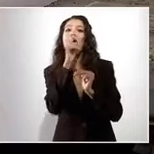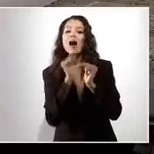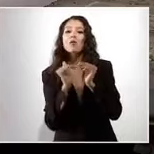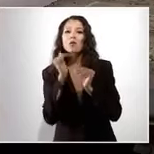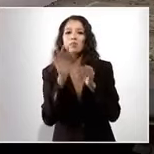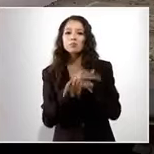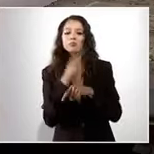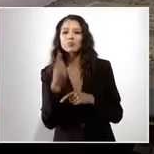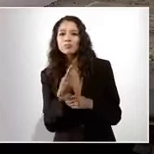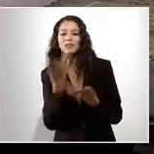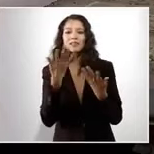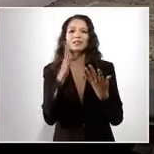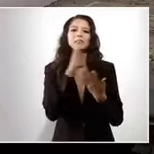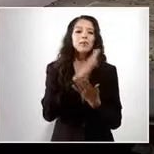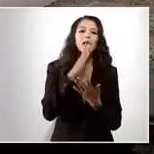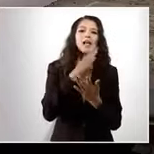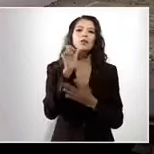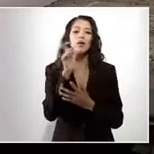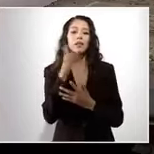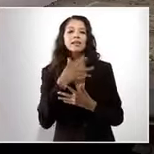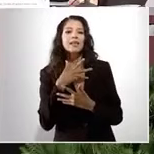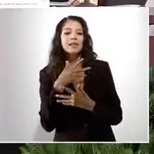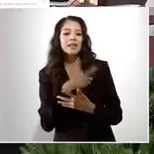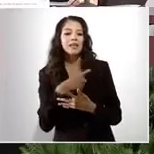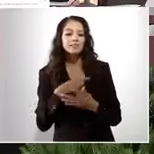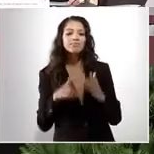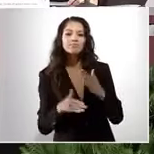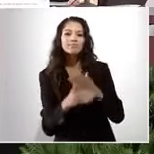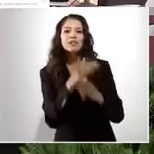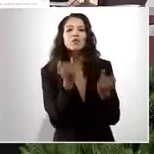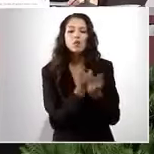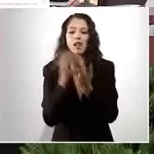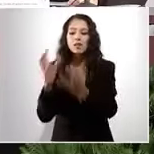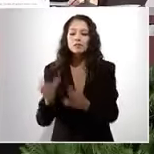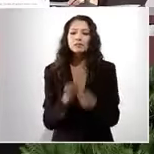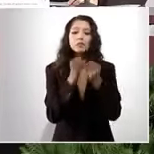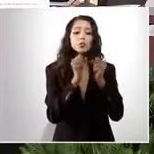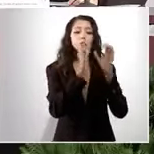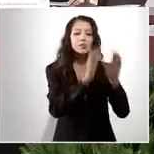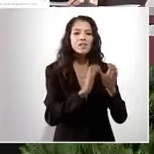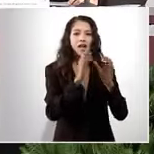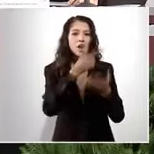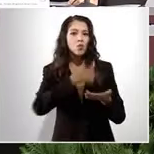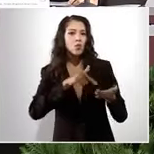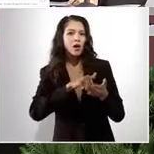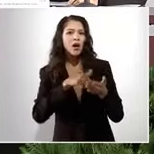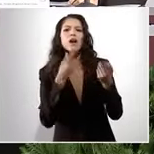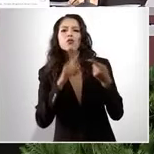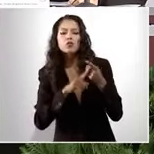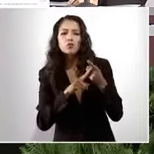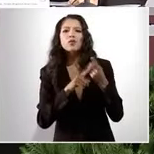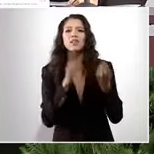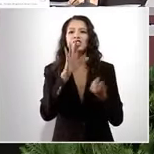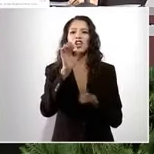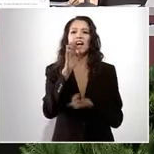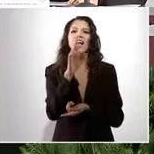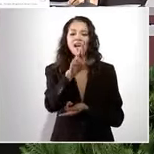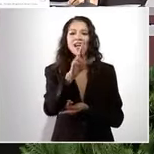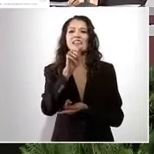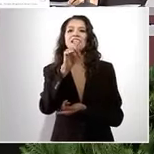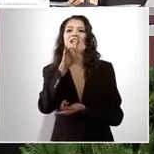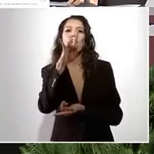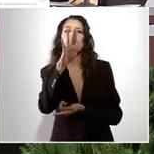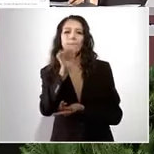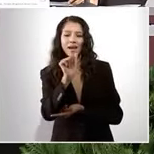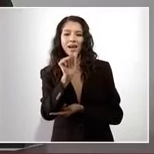pesquera y solicitan el apoyo para la recuperación de las poblaciones fundamentalmente de Charal, Tilapia y Bagri.